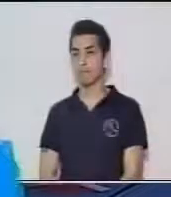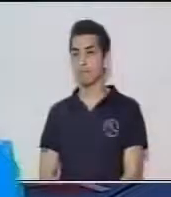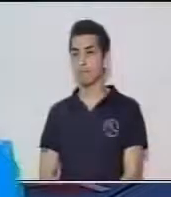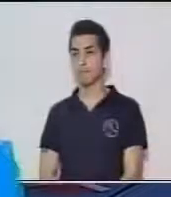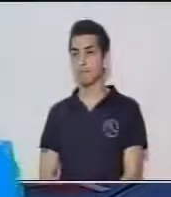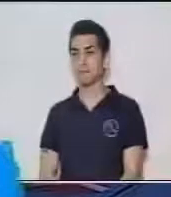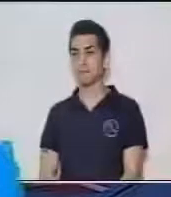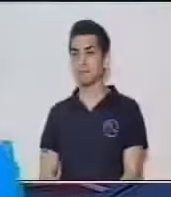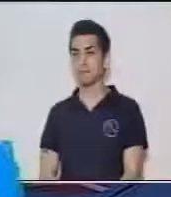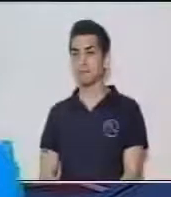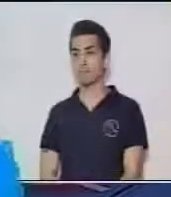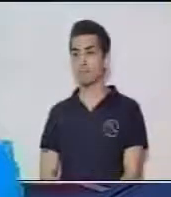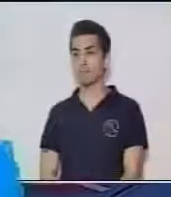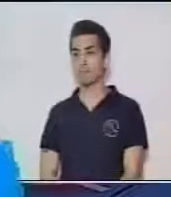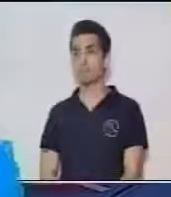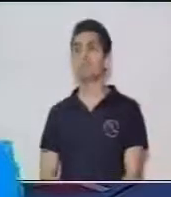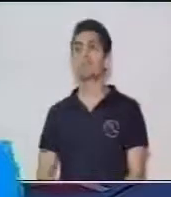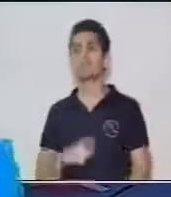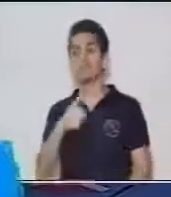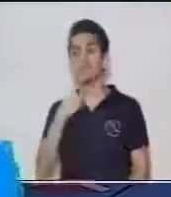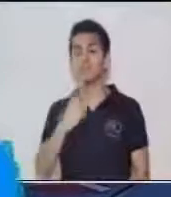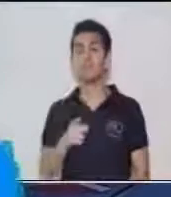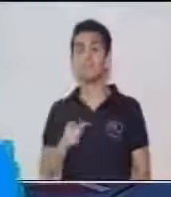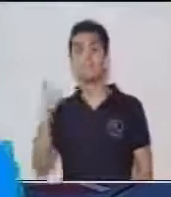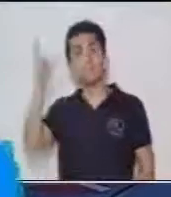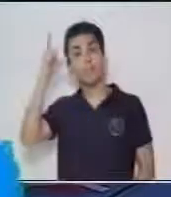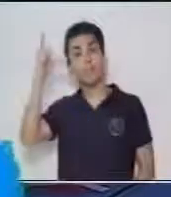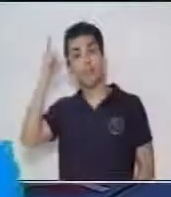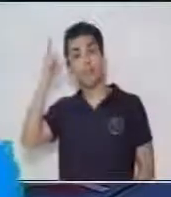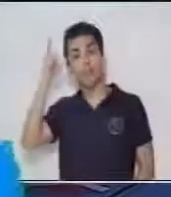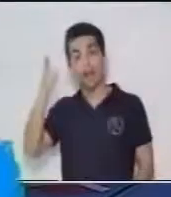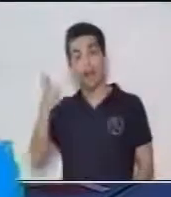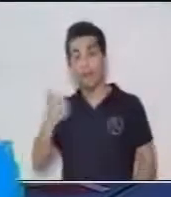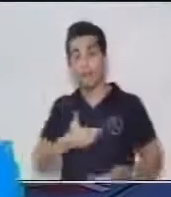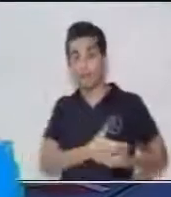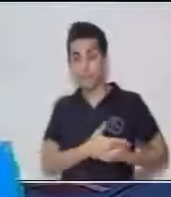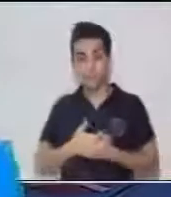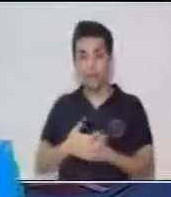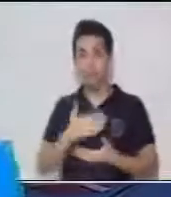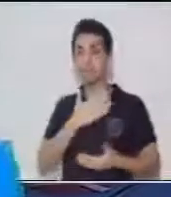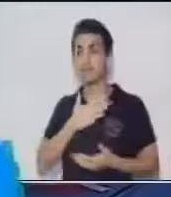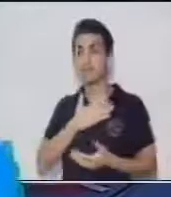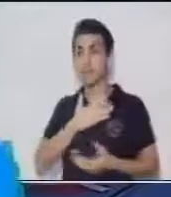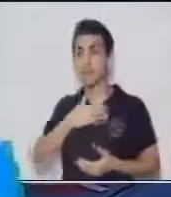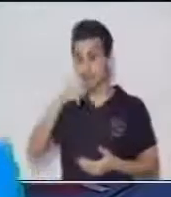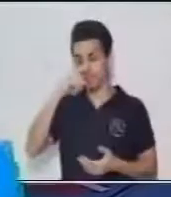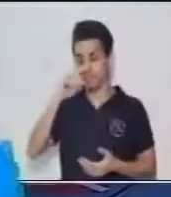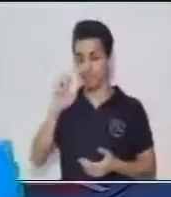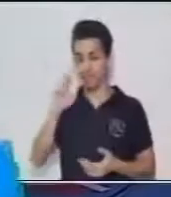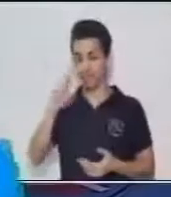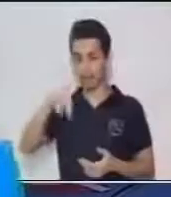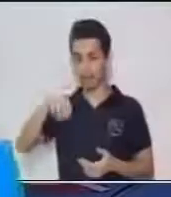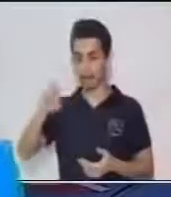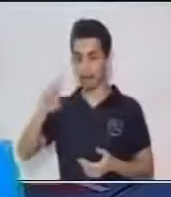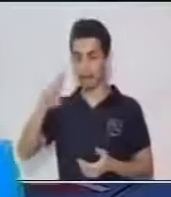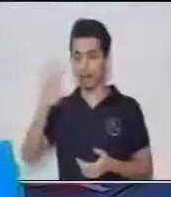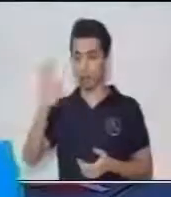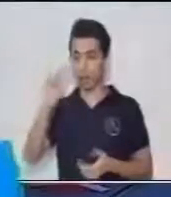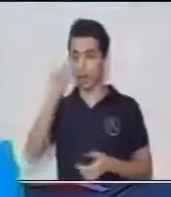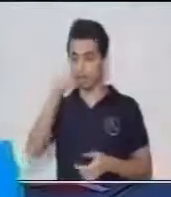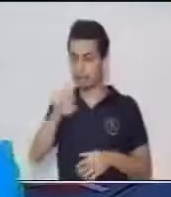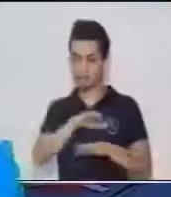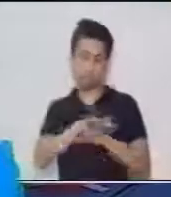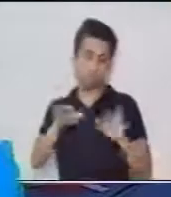Y es ahí donde nosotros podemos concluir el subrayado del texto que